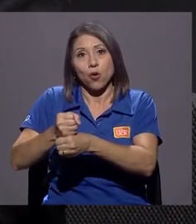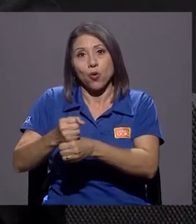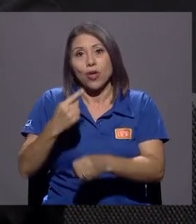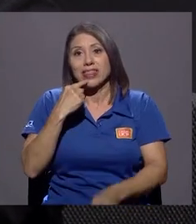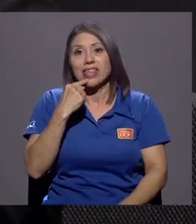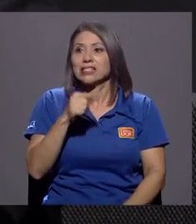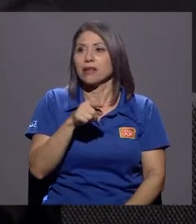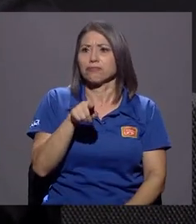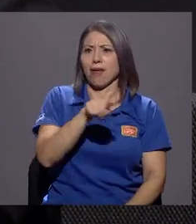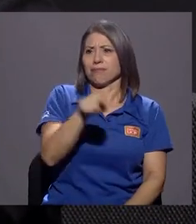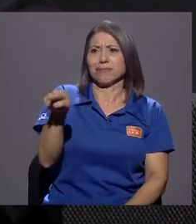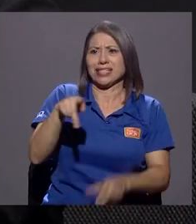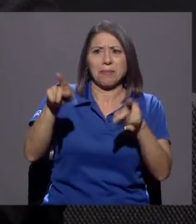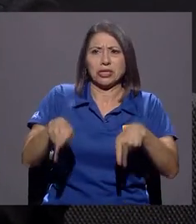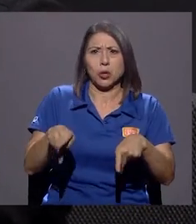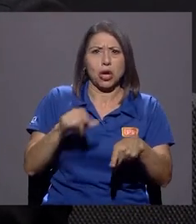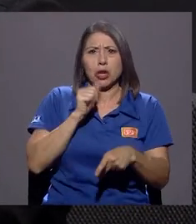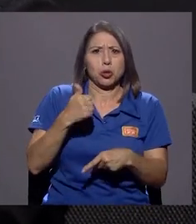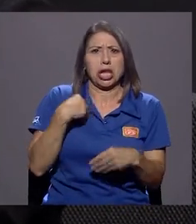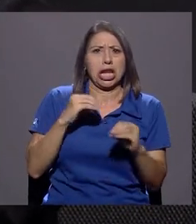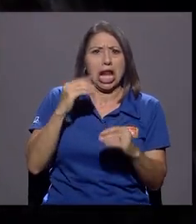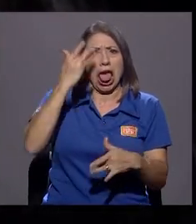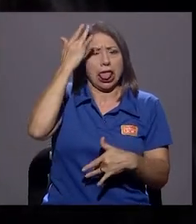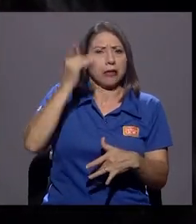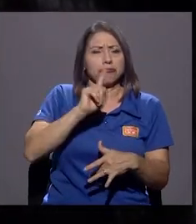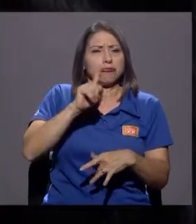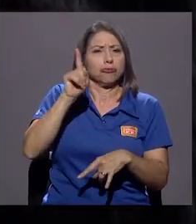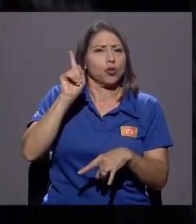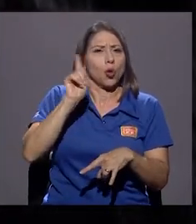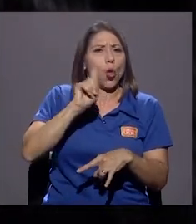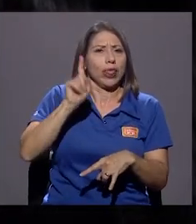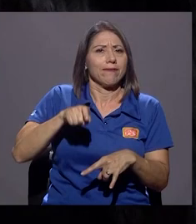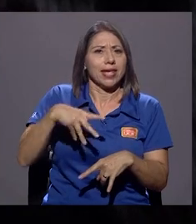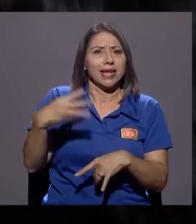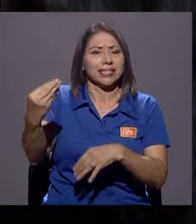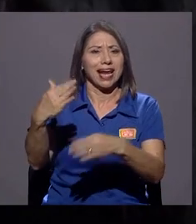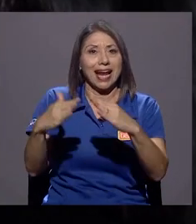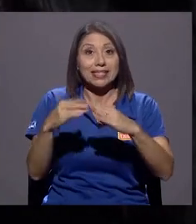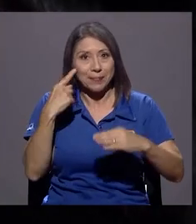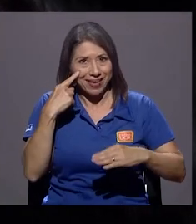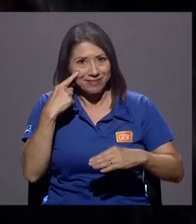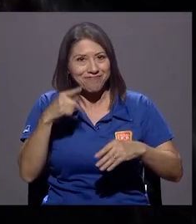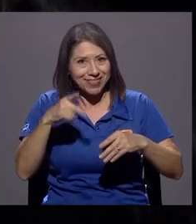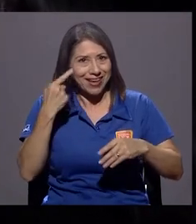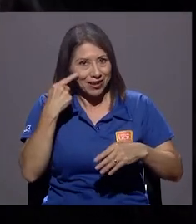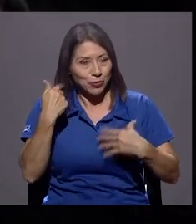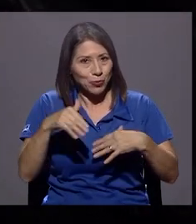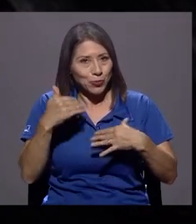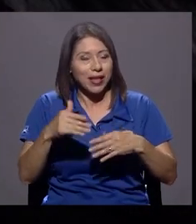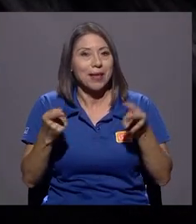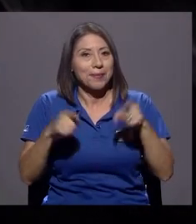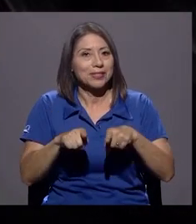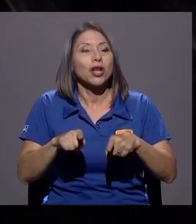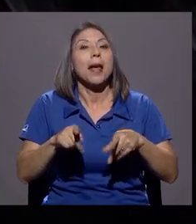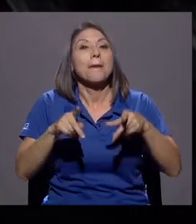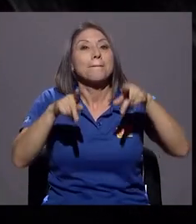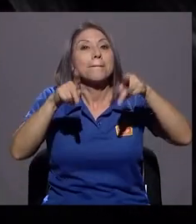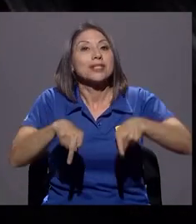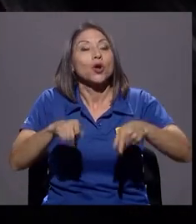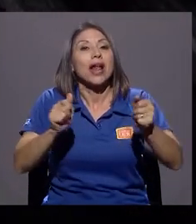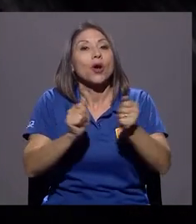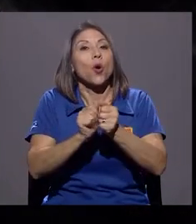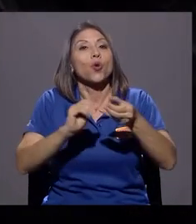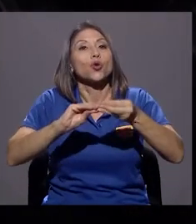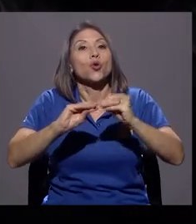nada para irse a la casa. Vea que irónico, la persona que tenía el número de cédula, que le, digamos,